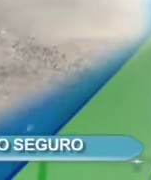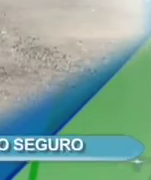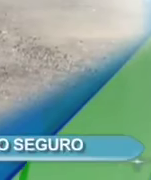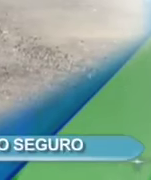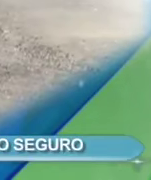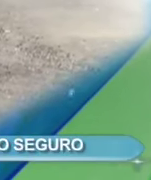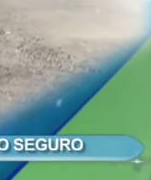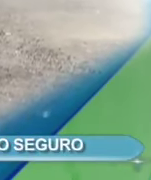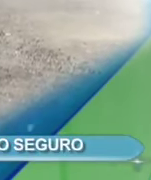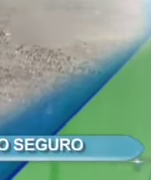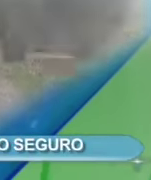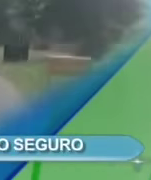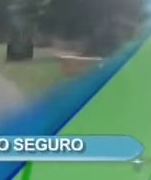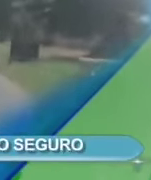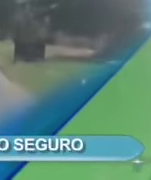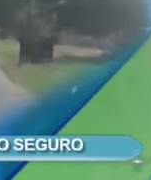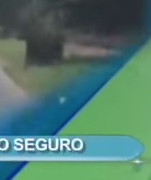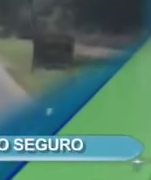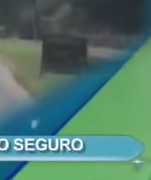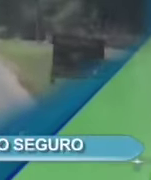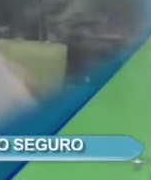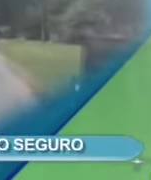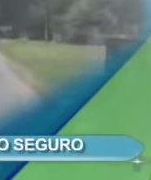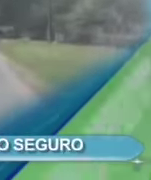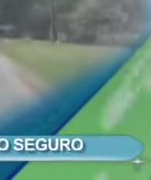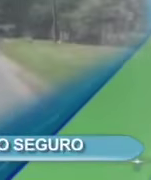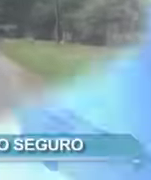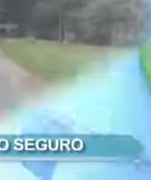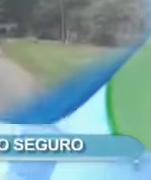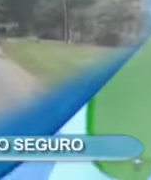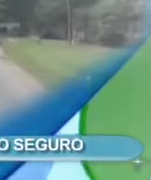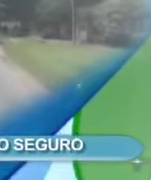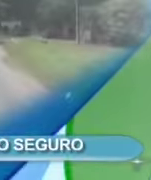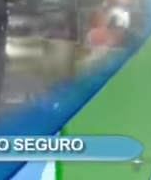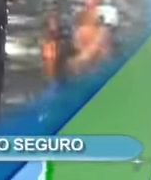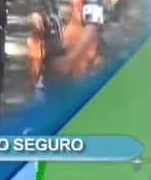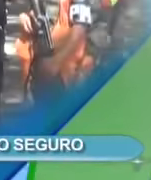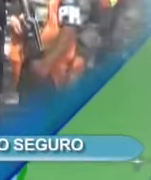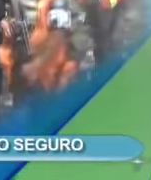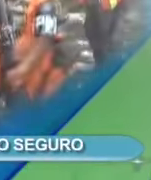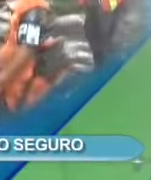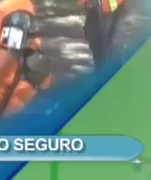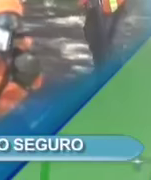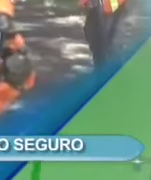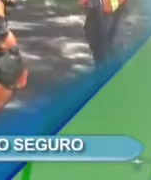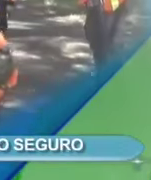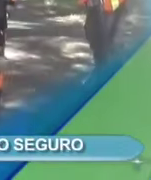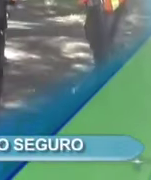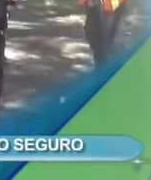Municipio de Asunción, Mita, Jutiapa, es declarado como municipio seguro por el Ministerio de Gobernación.